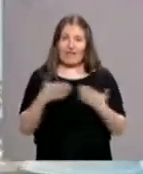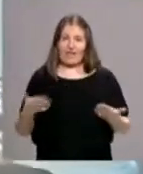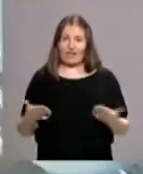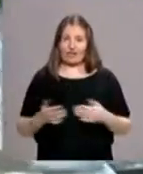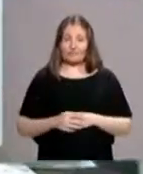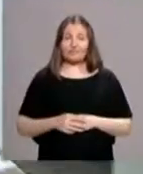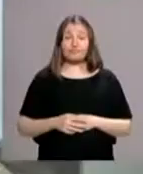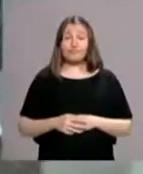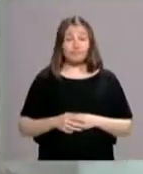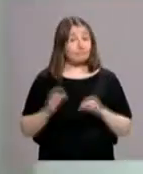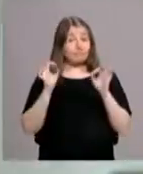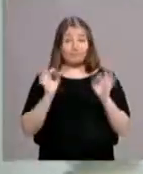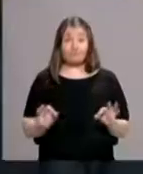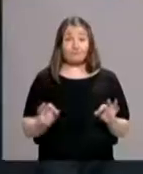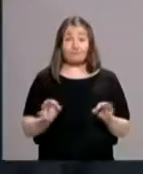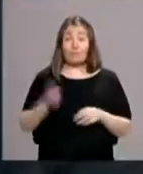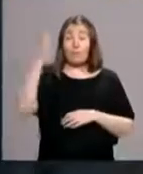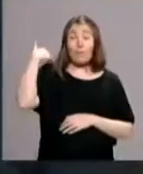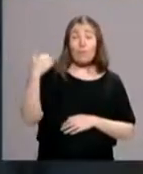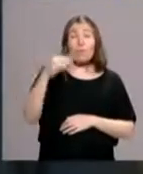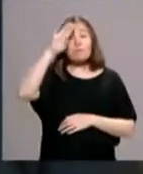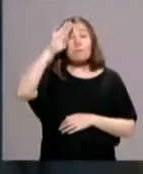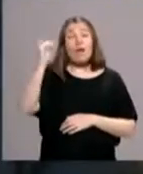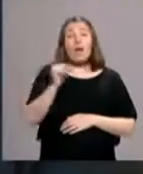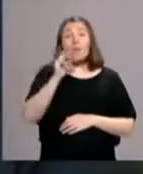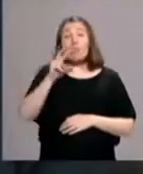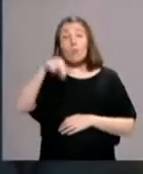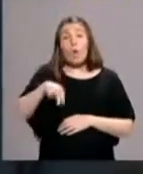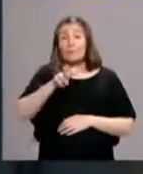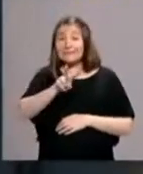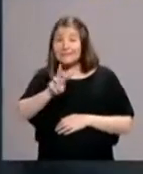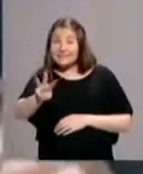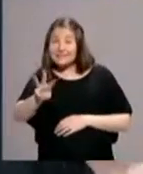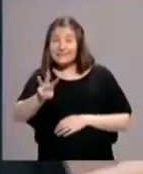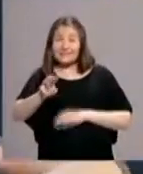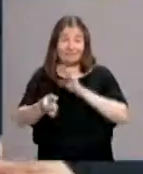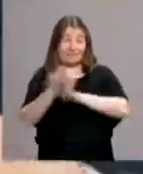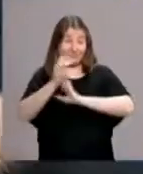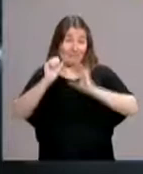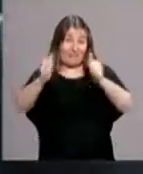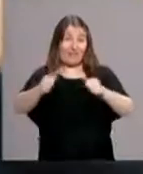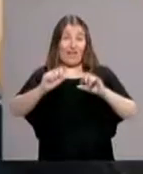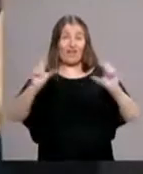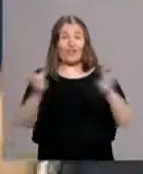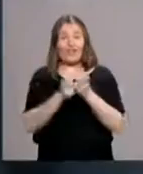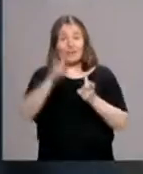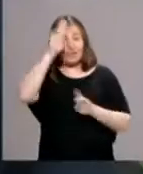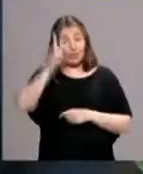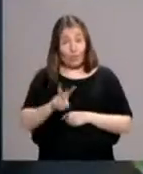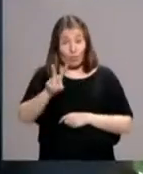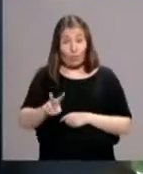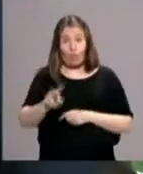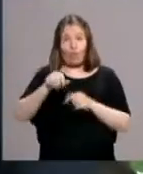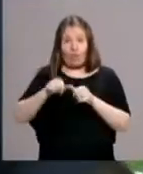nace de Juan XXIII con su concilio Vaticano II que dice hay que abrir las